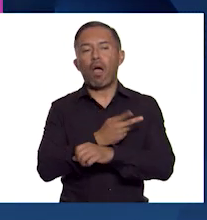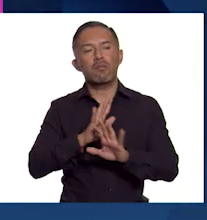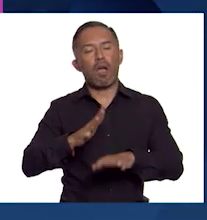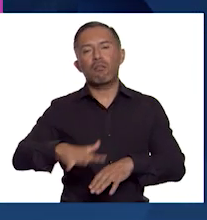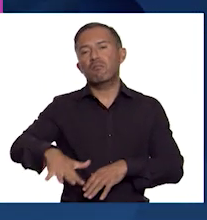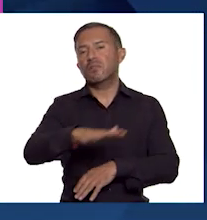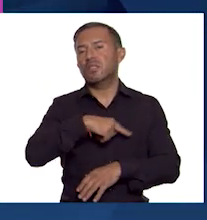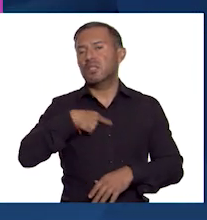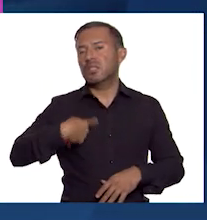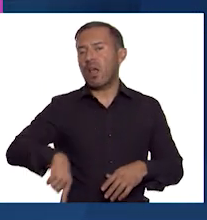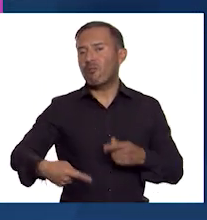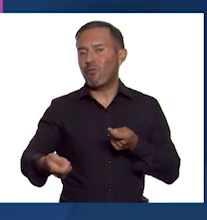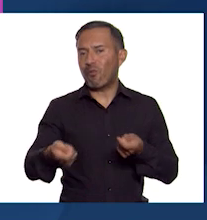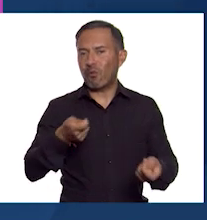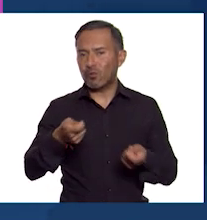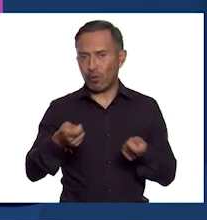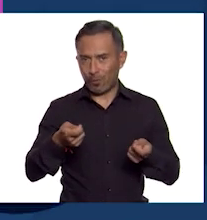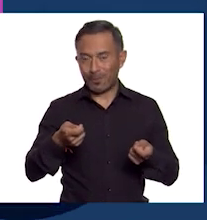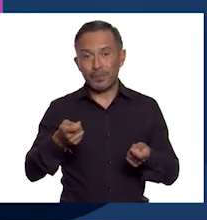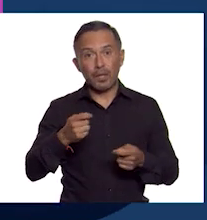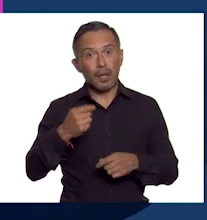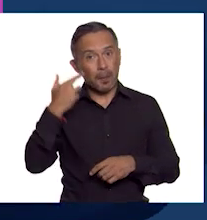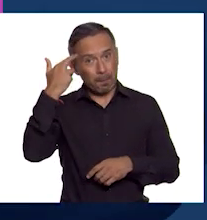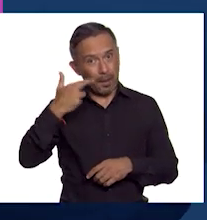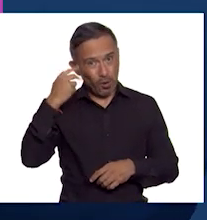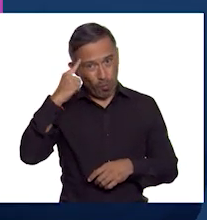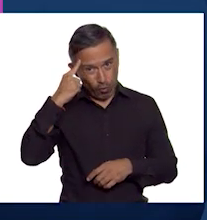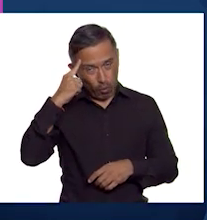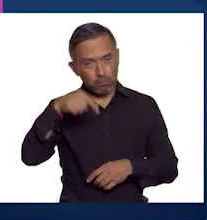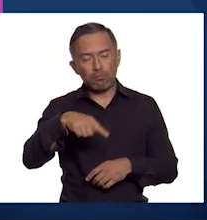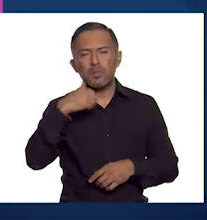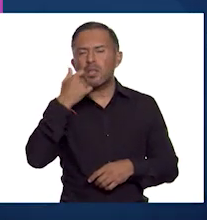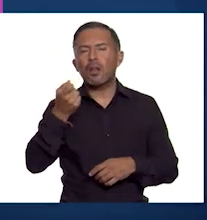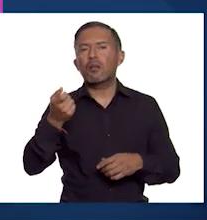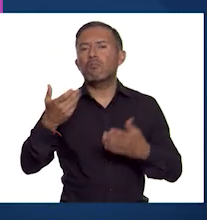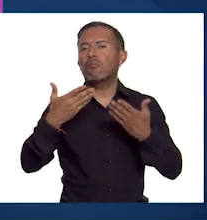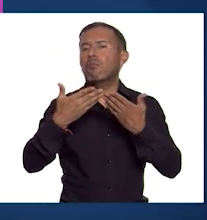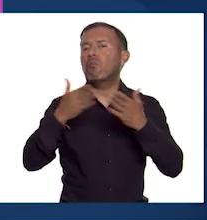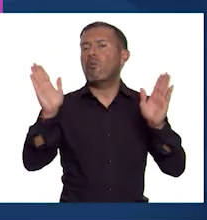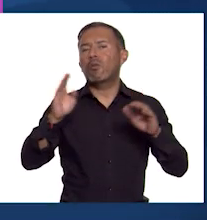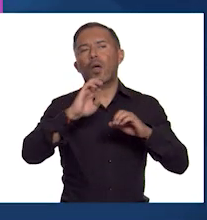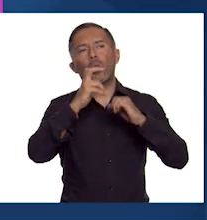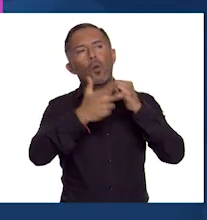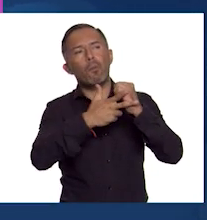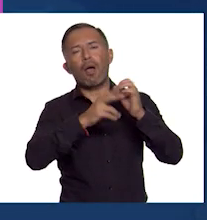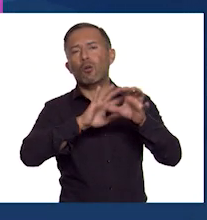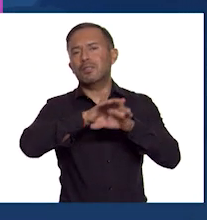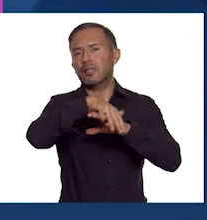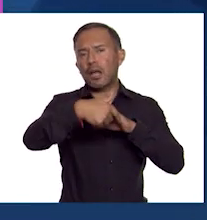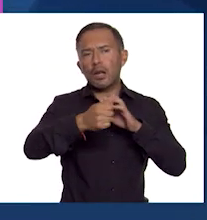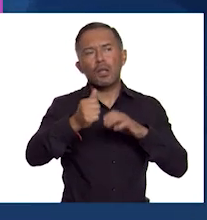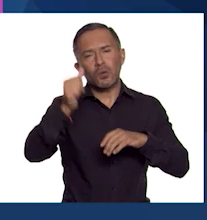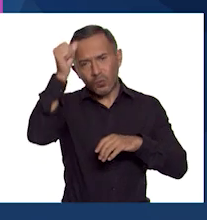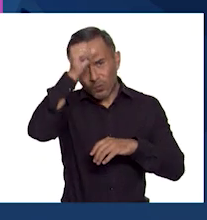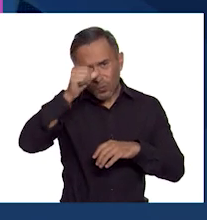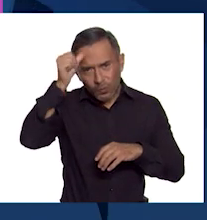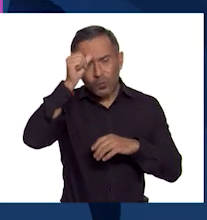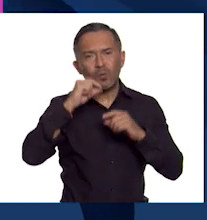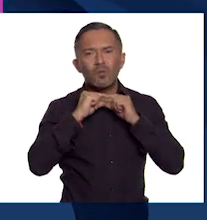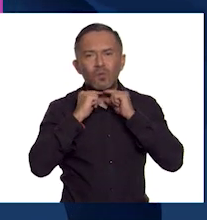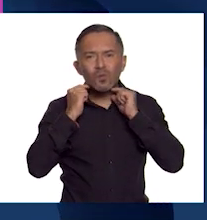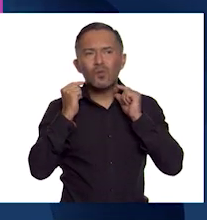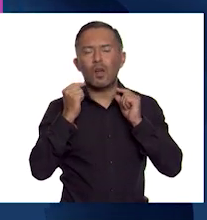se caracterizó por su apertura al mundo occidental, recibiendo a misioneros, franciscanos y a comerciantes.